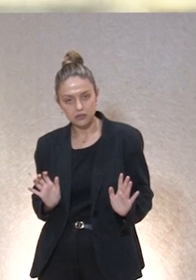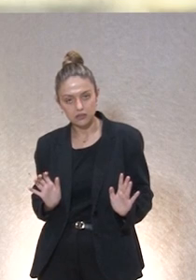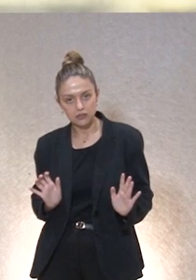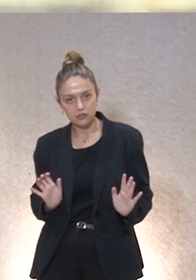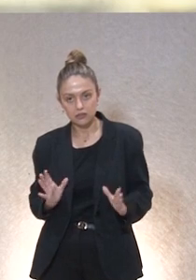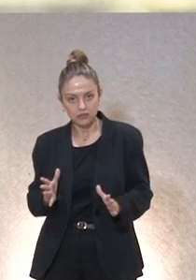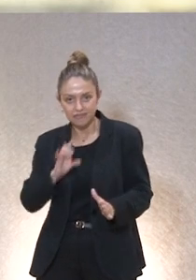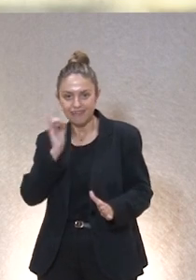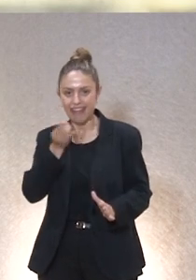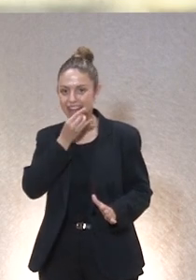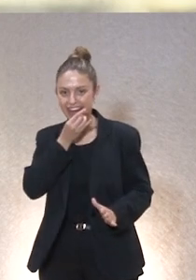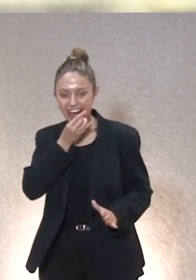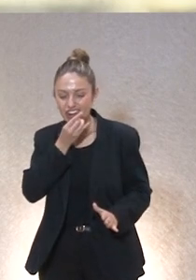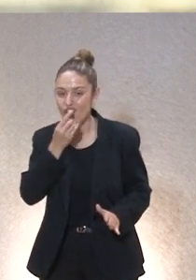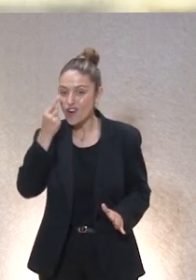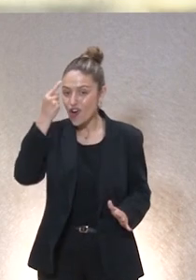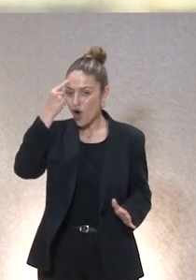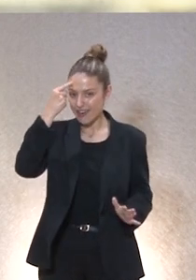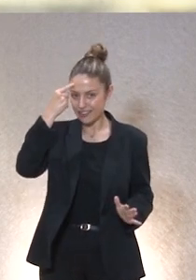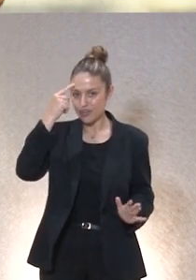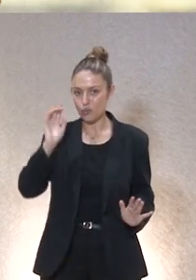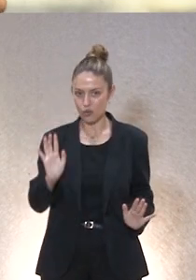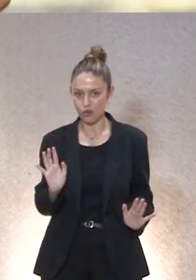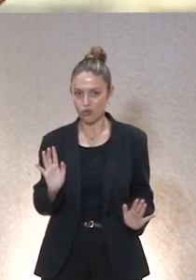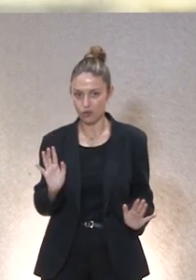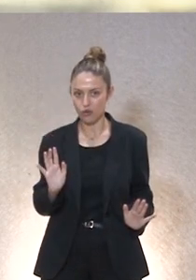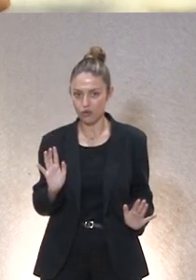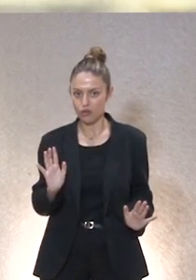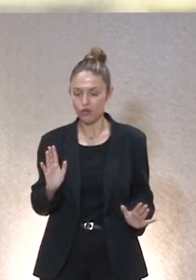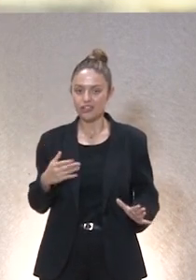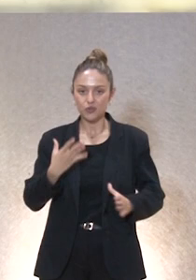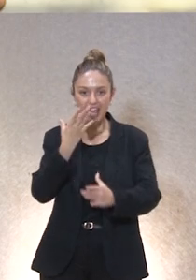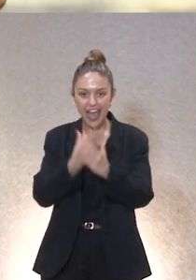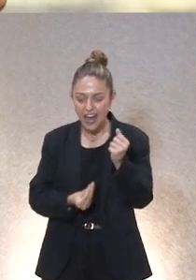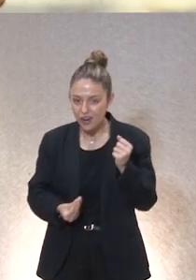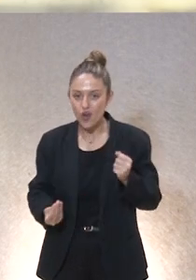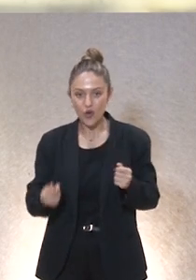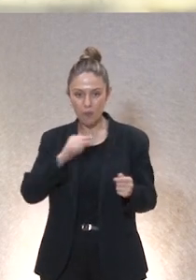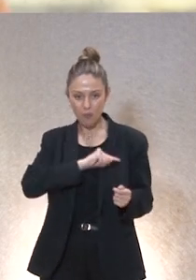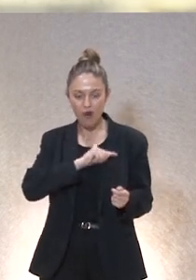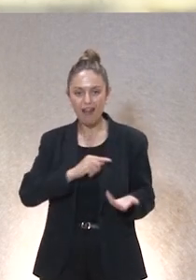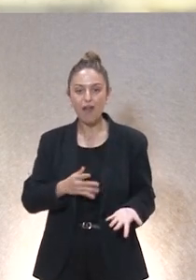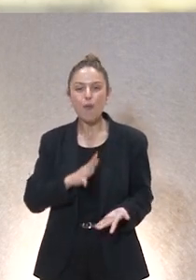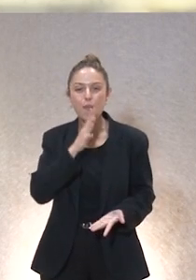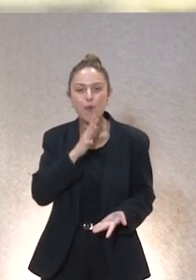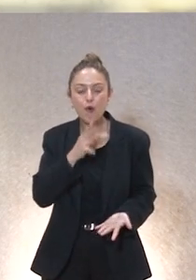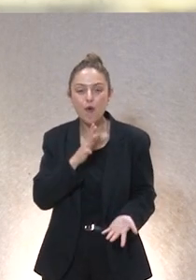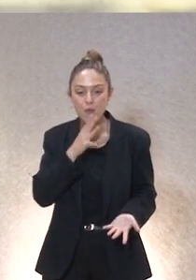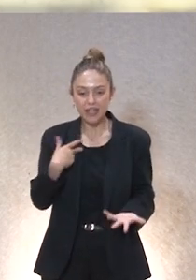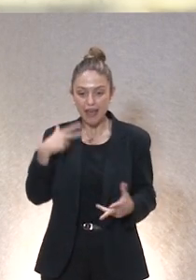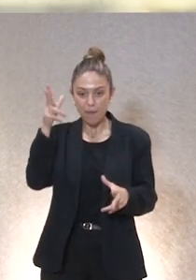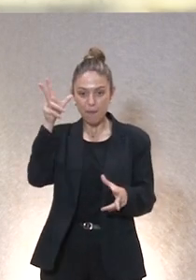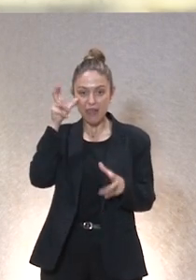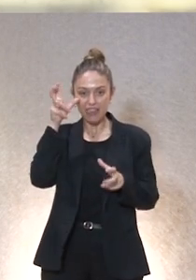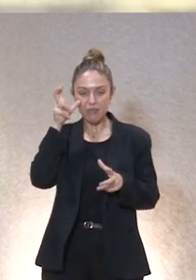eso es un error cognitivo pero es un error moral ¿por qué? pues porque el tipo de percepción que se